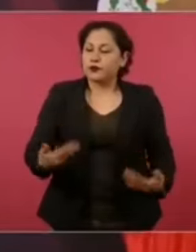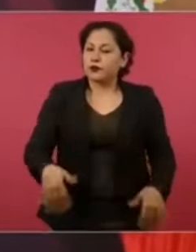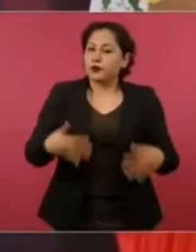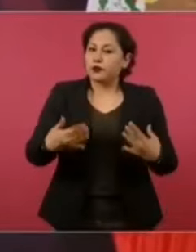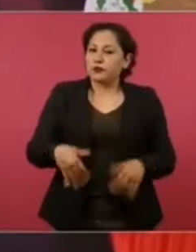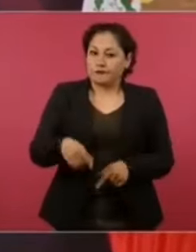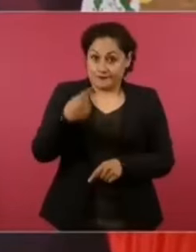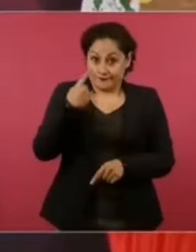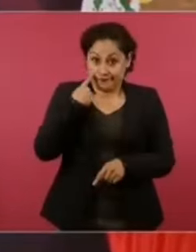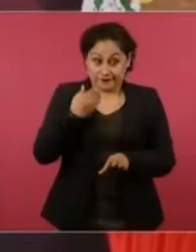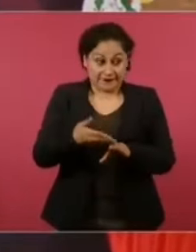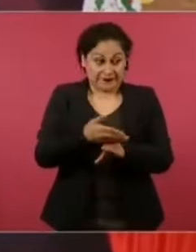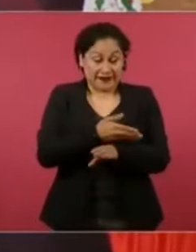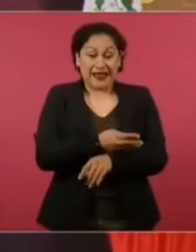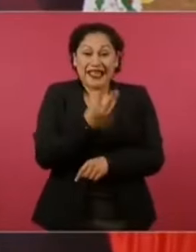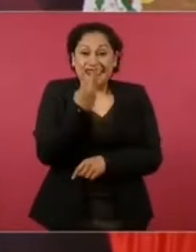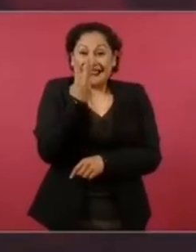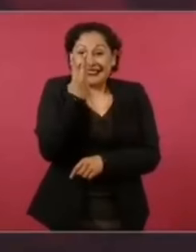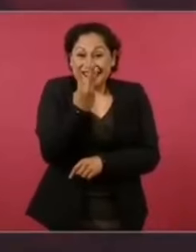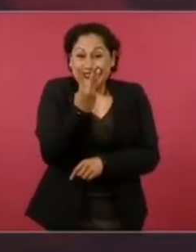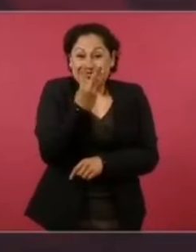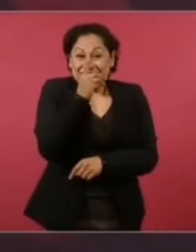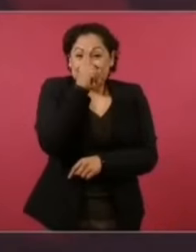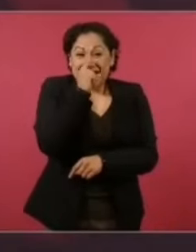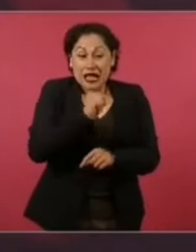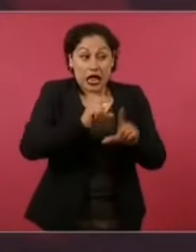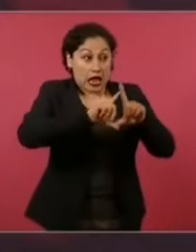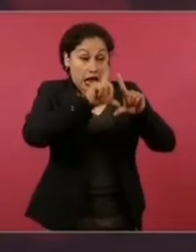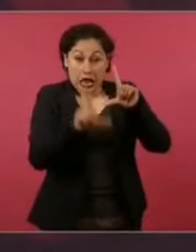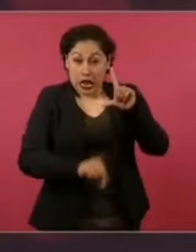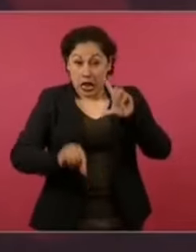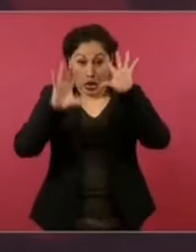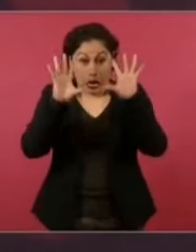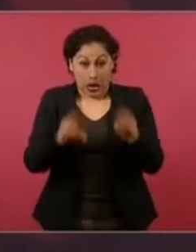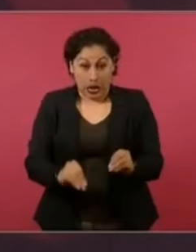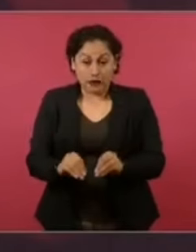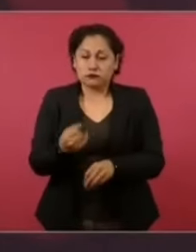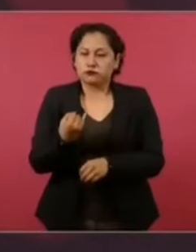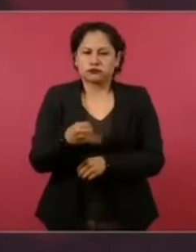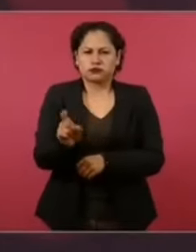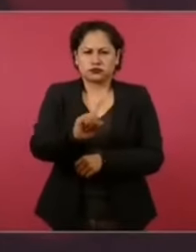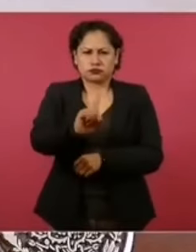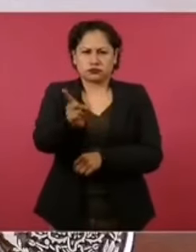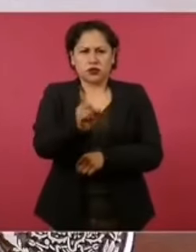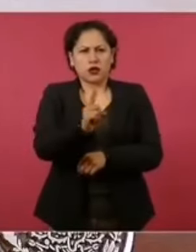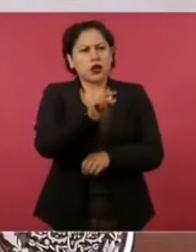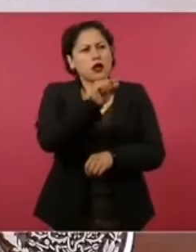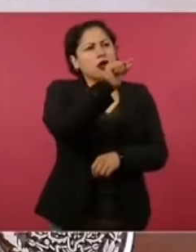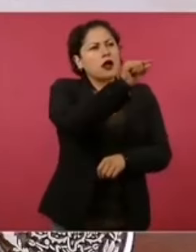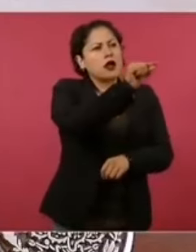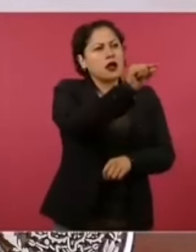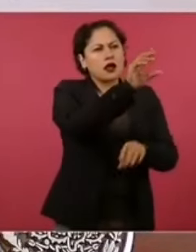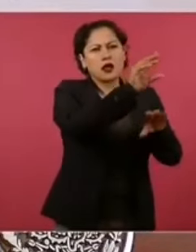nacionales, si fueron